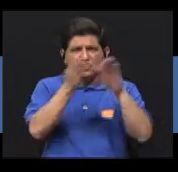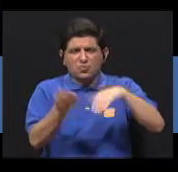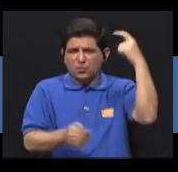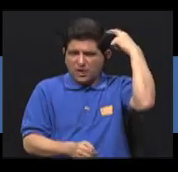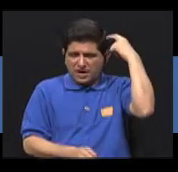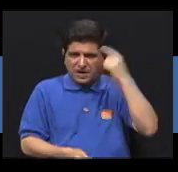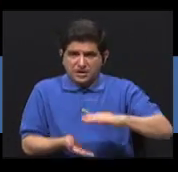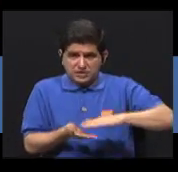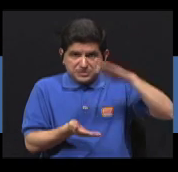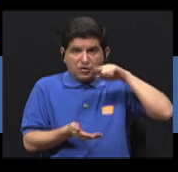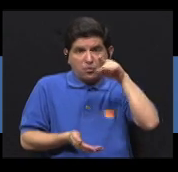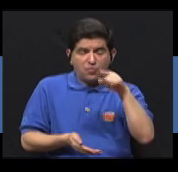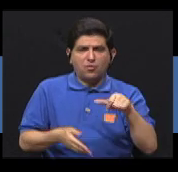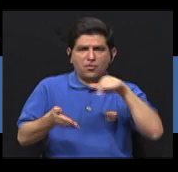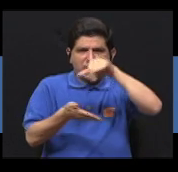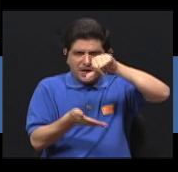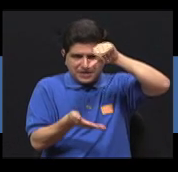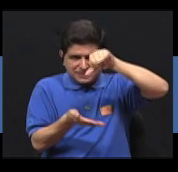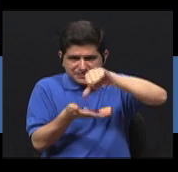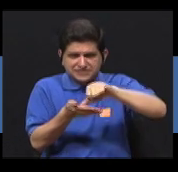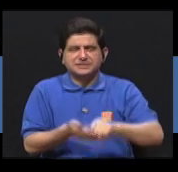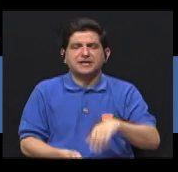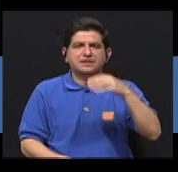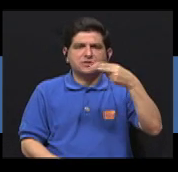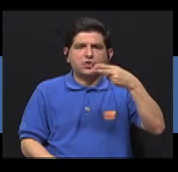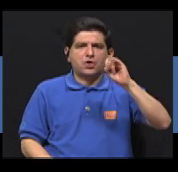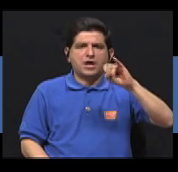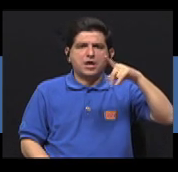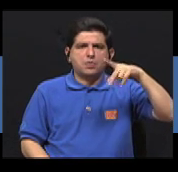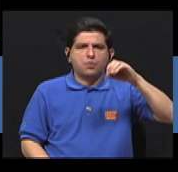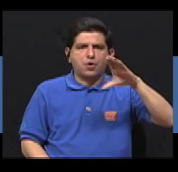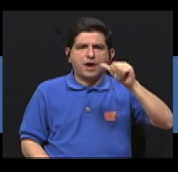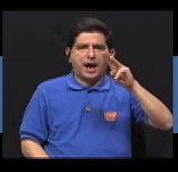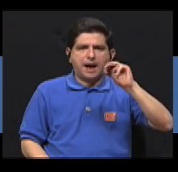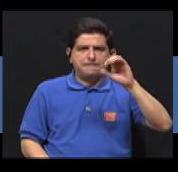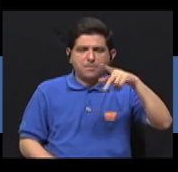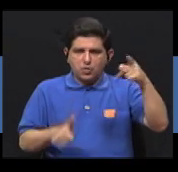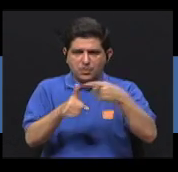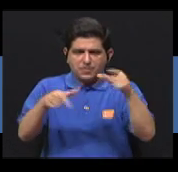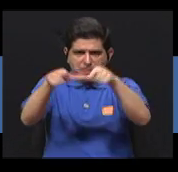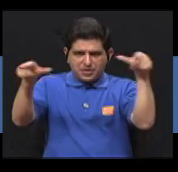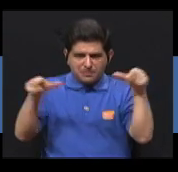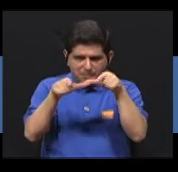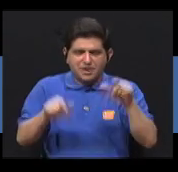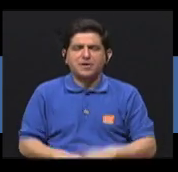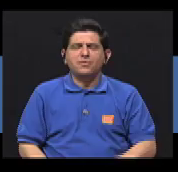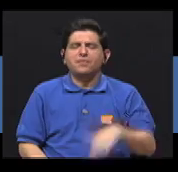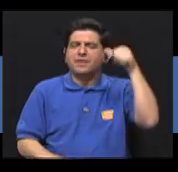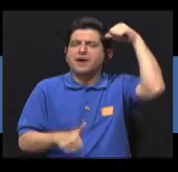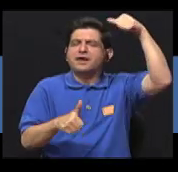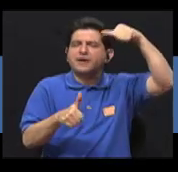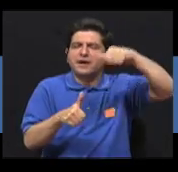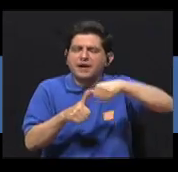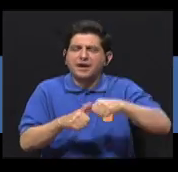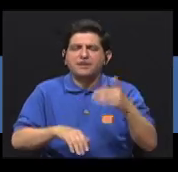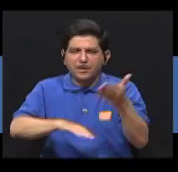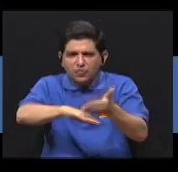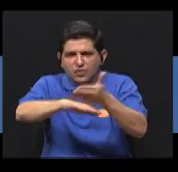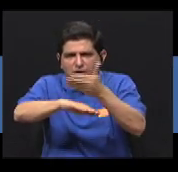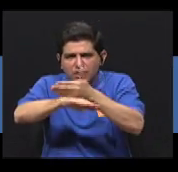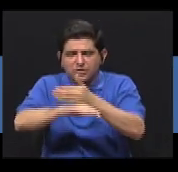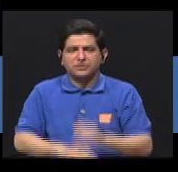Comienzan a acumularse aquí, cerca del hipocampo, la parte del cerebro donde inicialmente se forman los recuerdos.